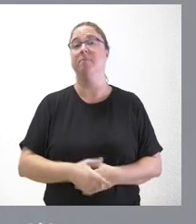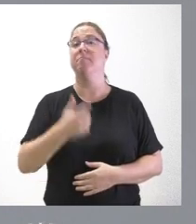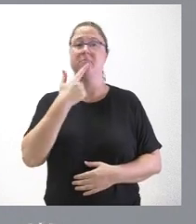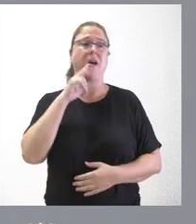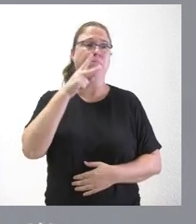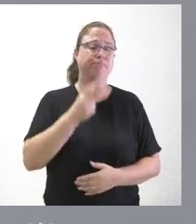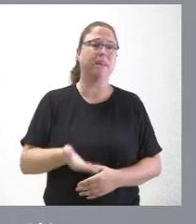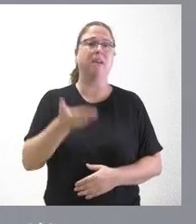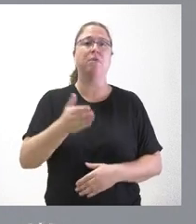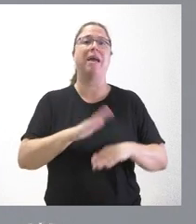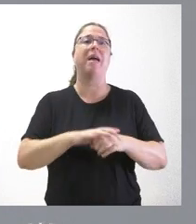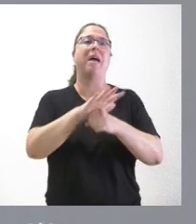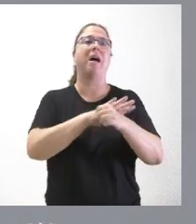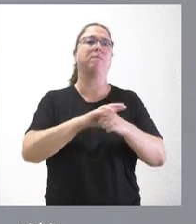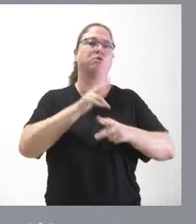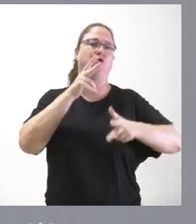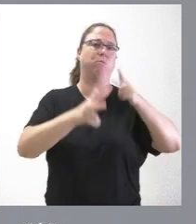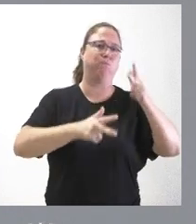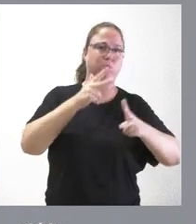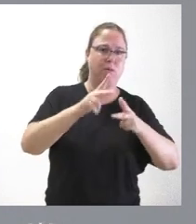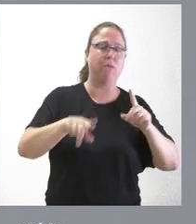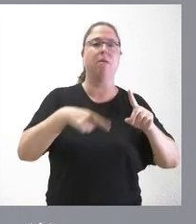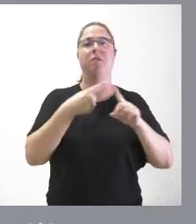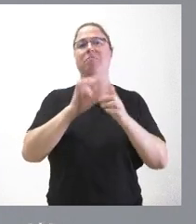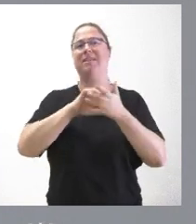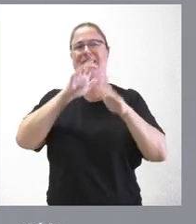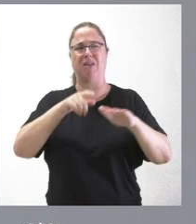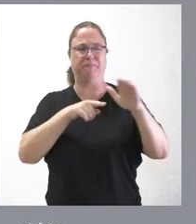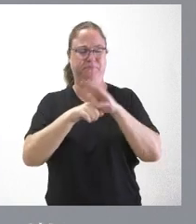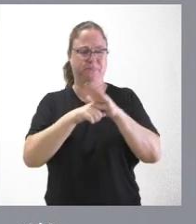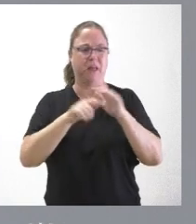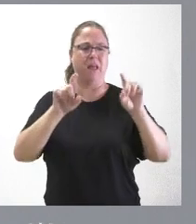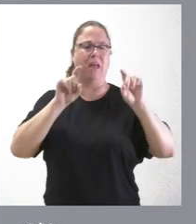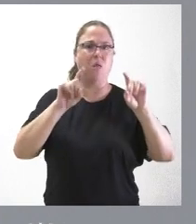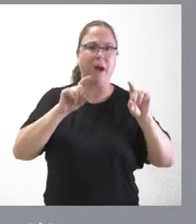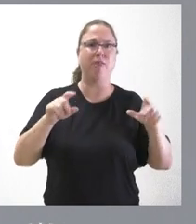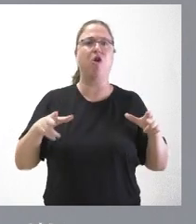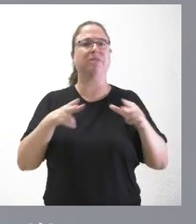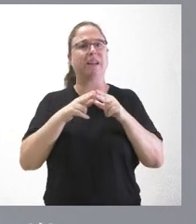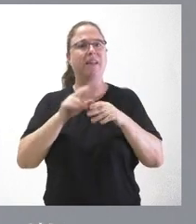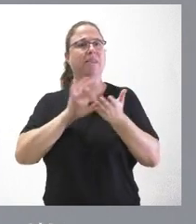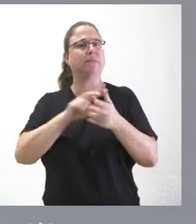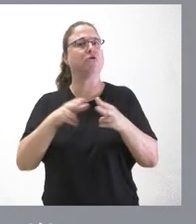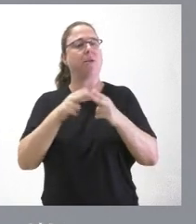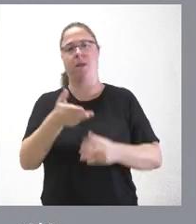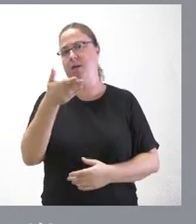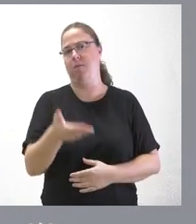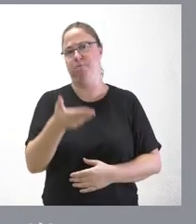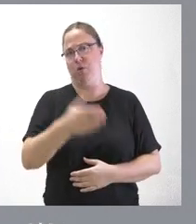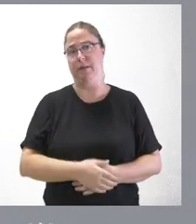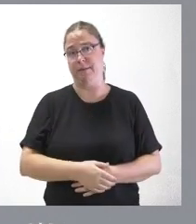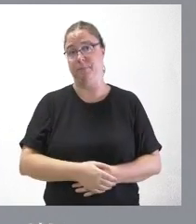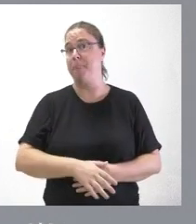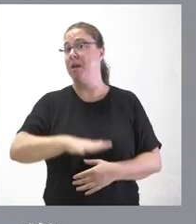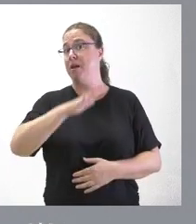en el ámbito del País Vasco, pero también en Castilla y León gestionar la educación, la sanidad y los servicios sociales nos parece muy importante y, por tanto, que se plantee